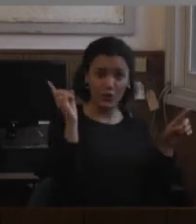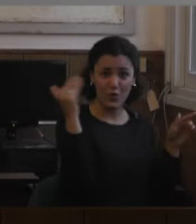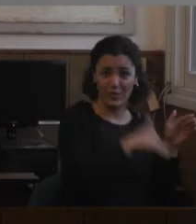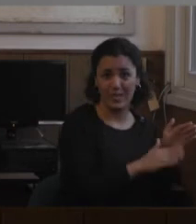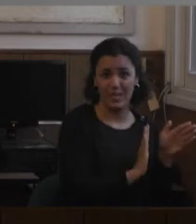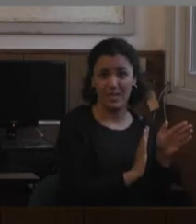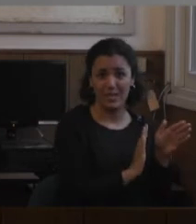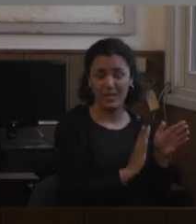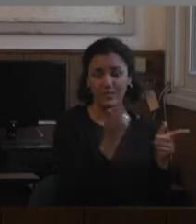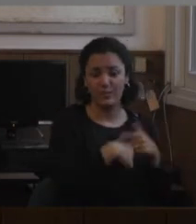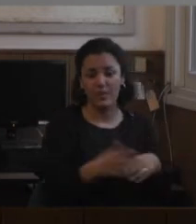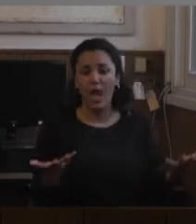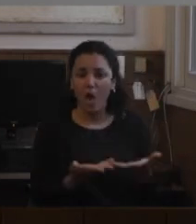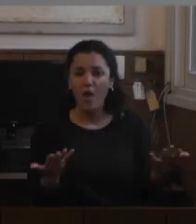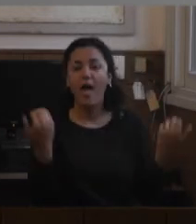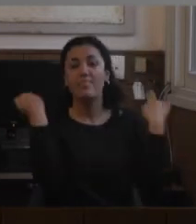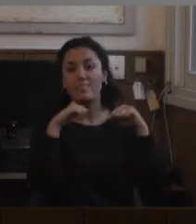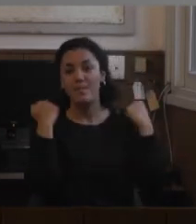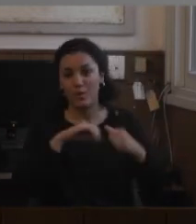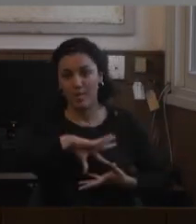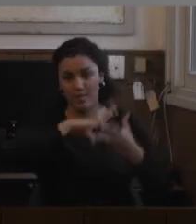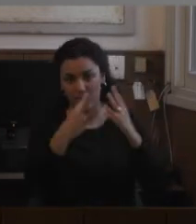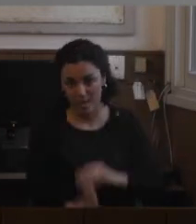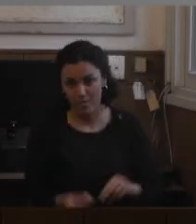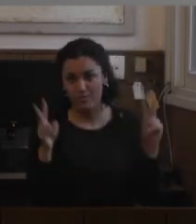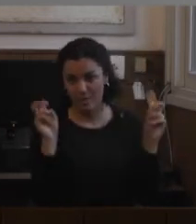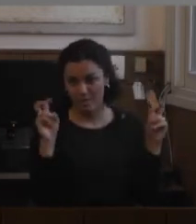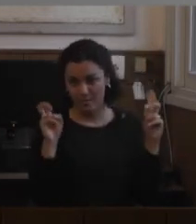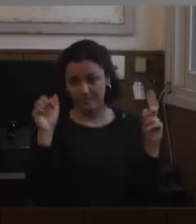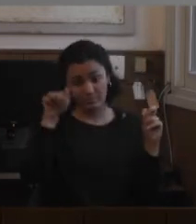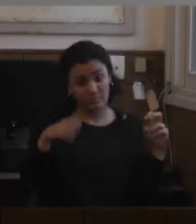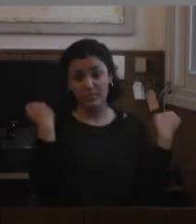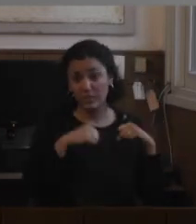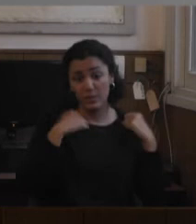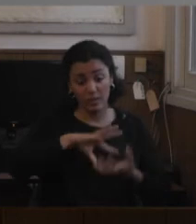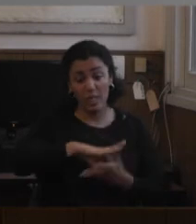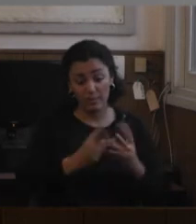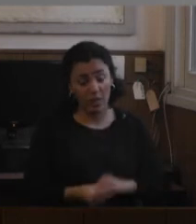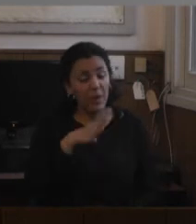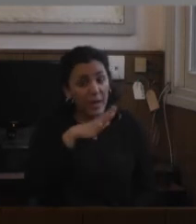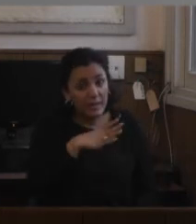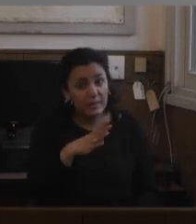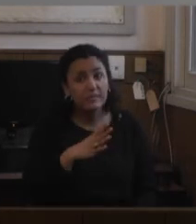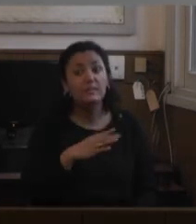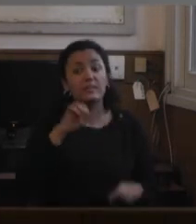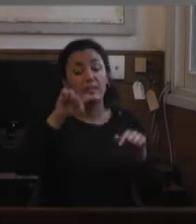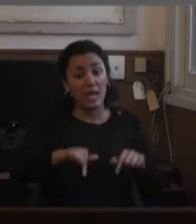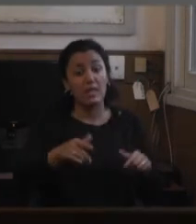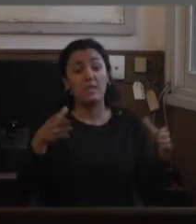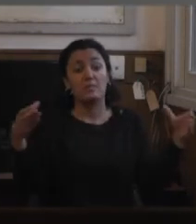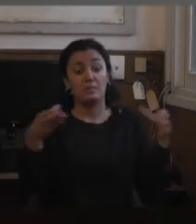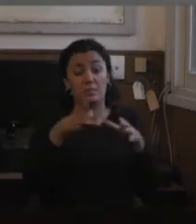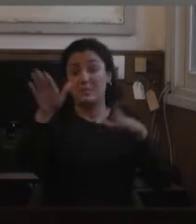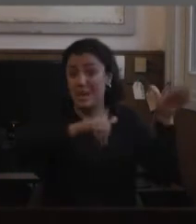y ahora me voy a meter con el deporte adaptado el deporte adaptado existe casi todas las convocatorias tienen que ver